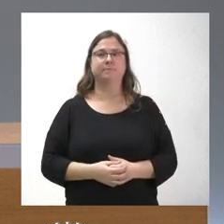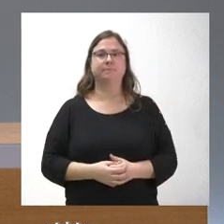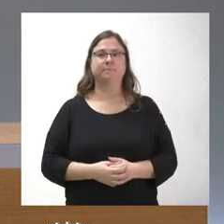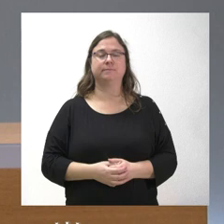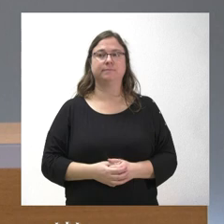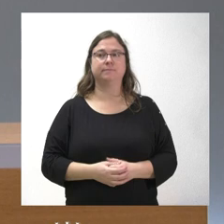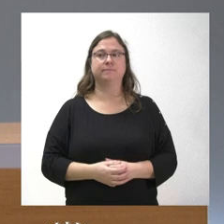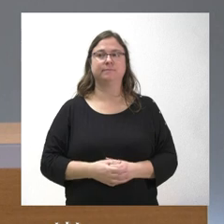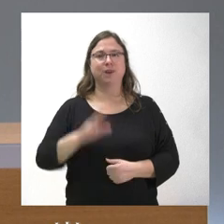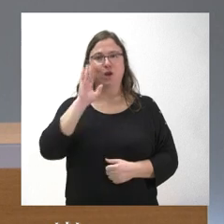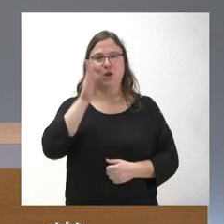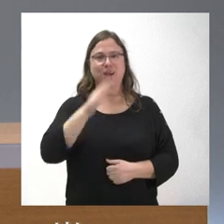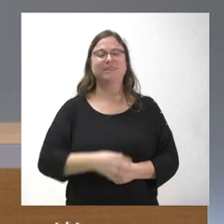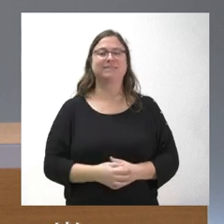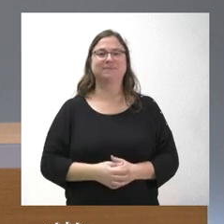Hola.